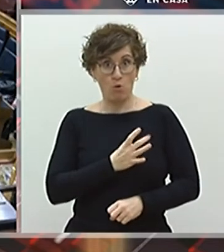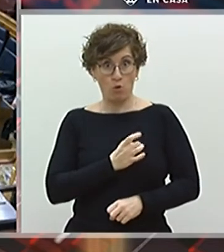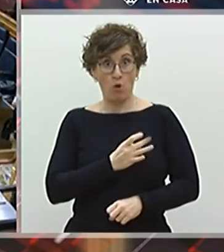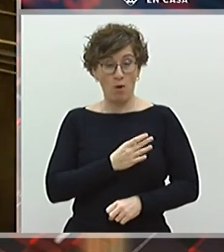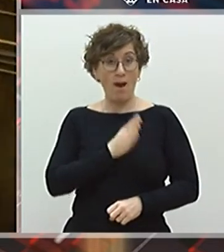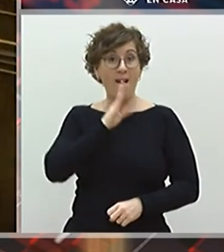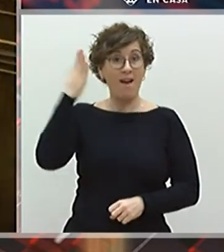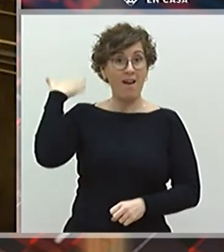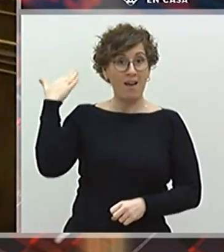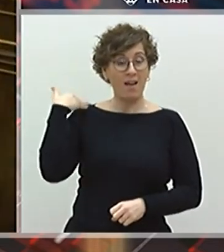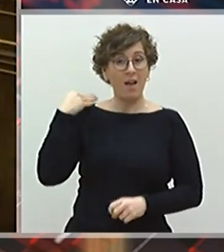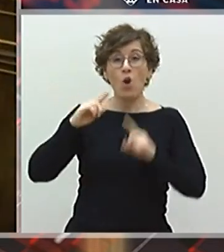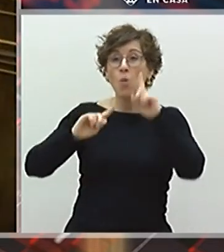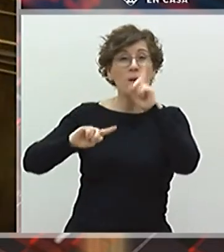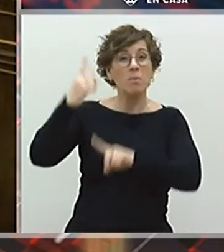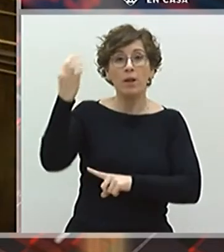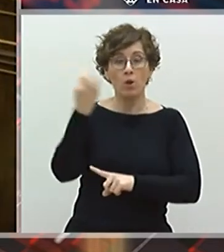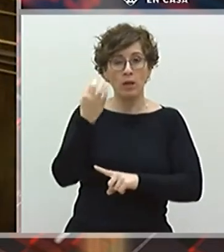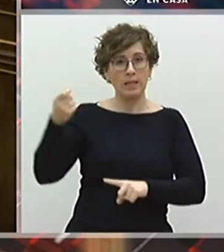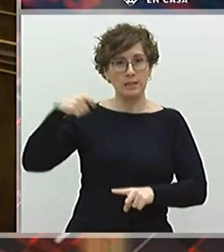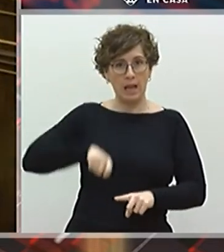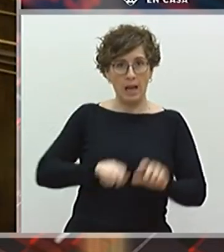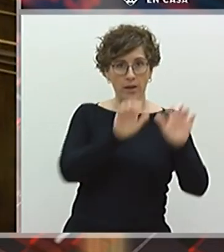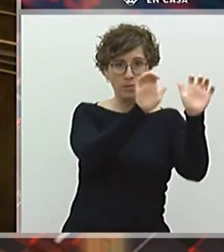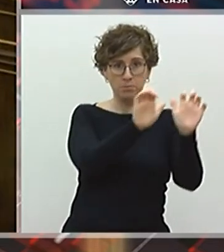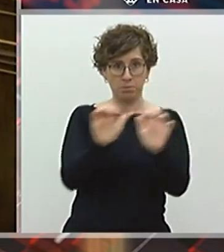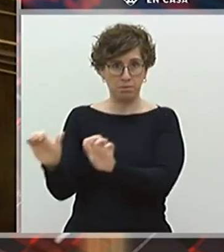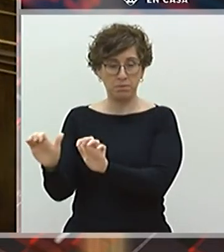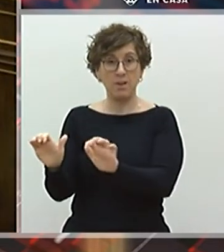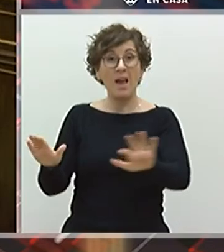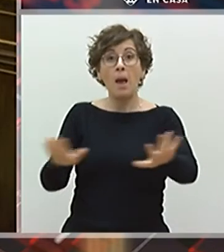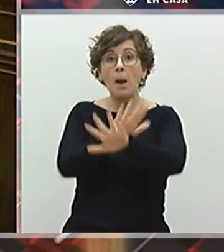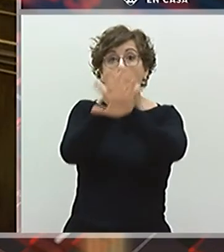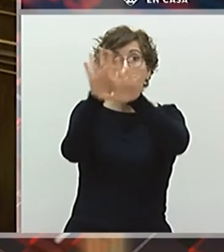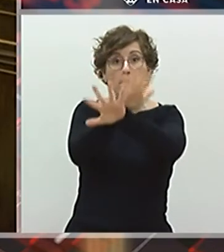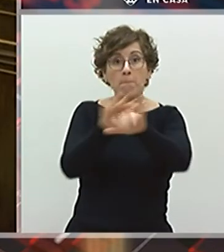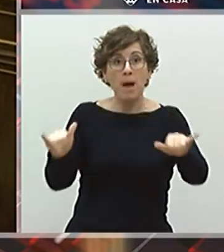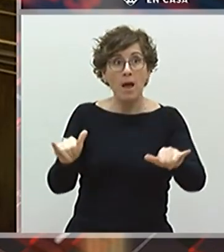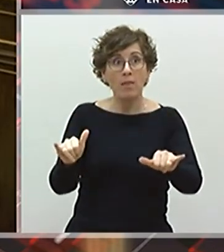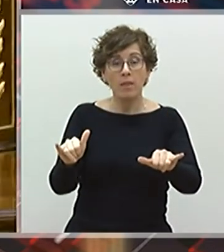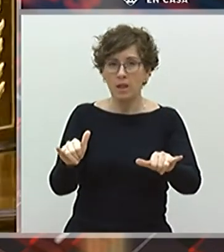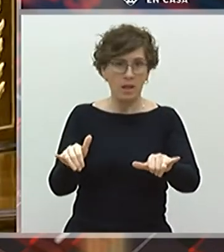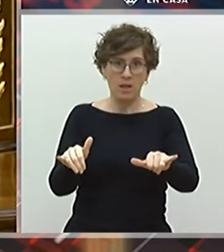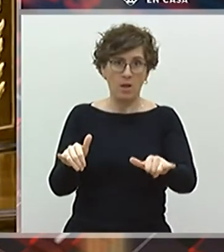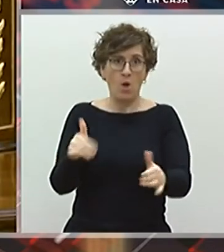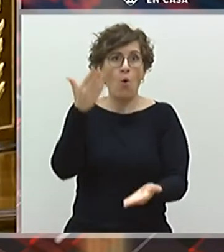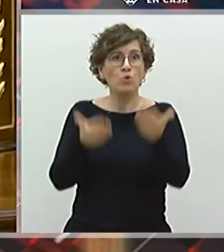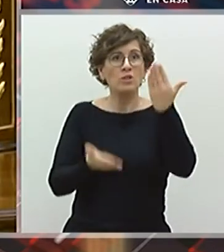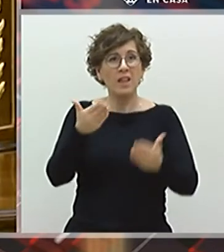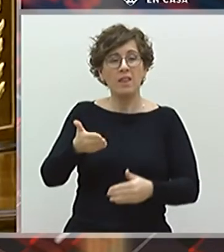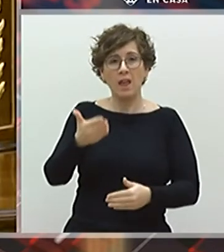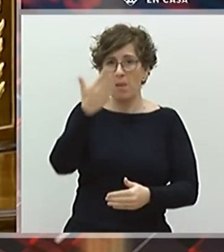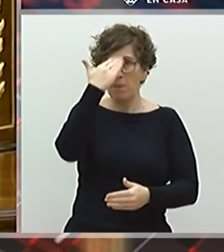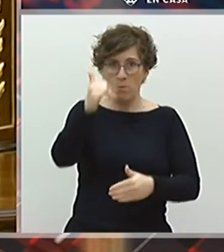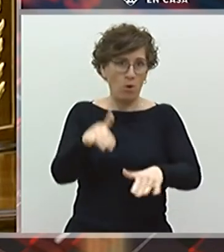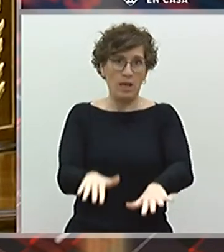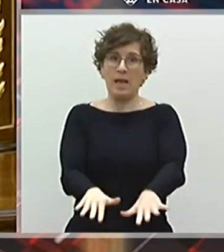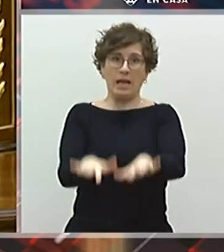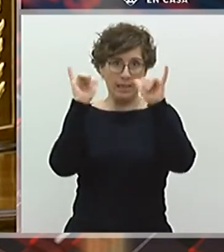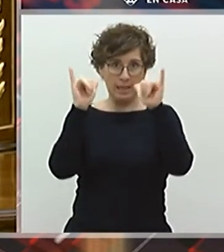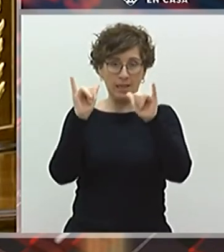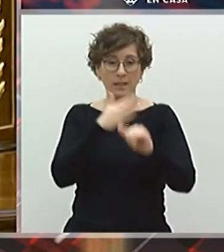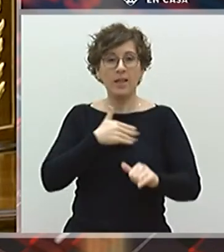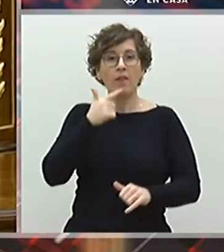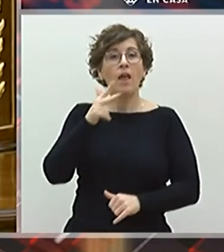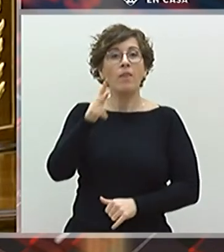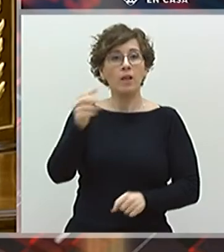bajada de salarios, paz sin justicia ni memoria, fueron consensos sin derechos laborales y sin